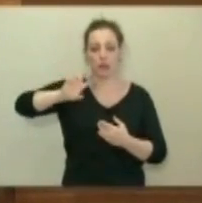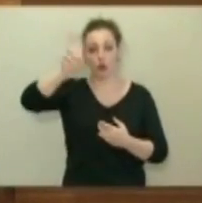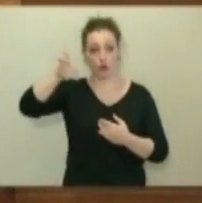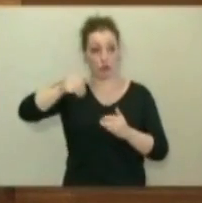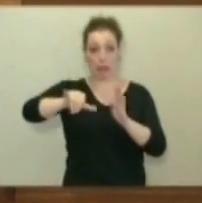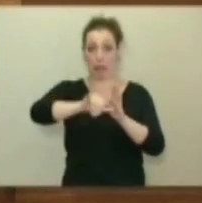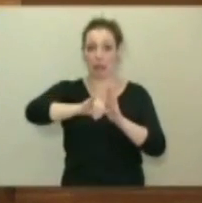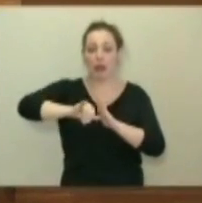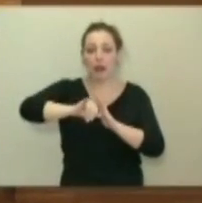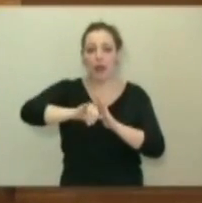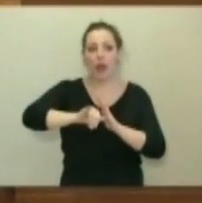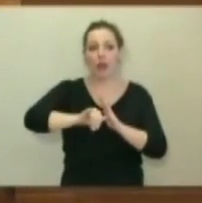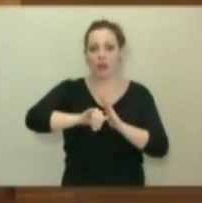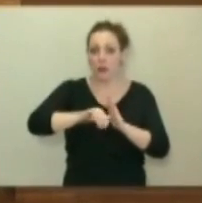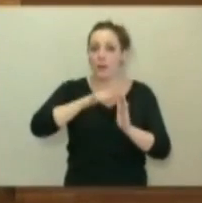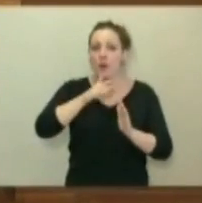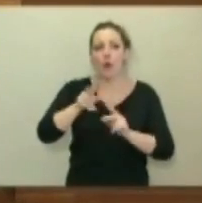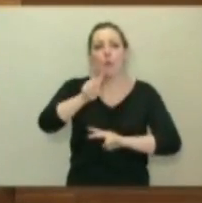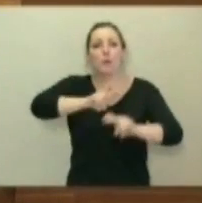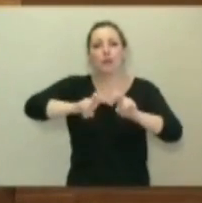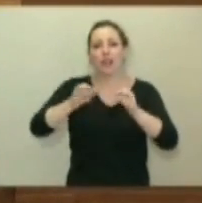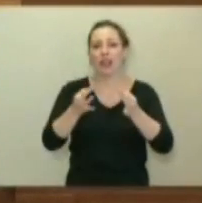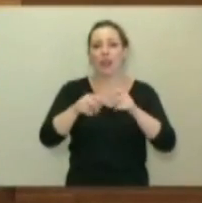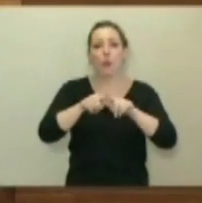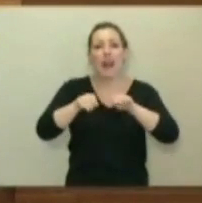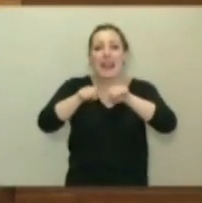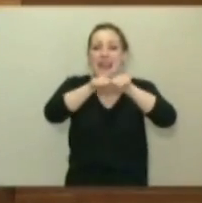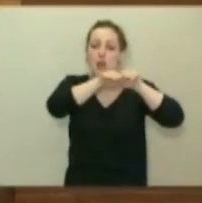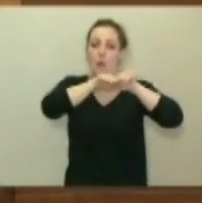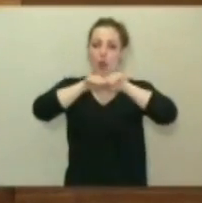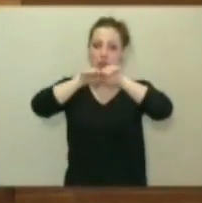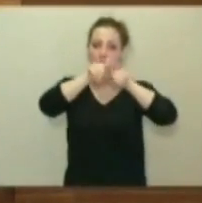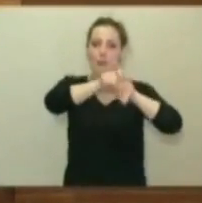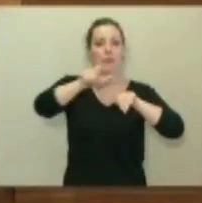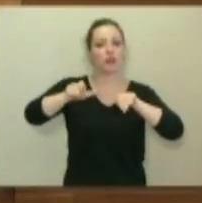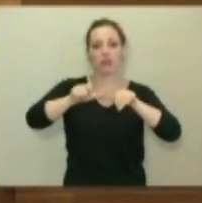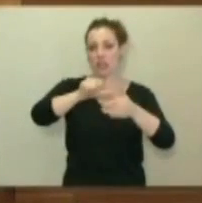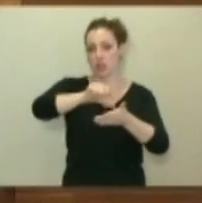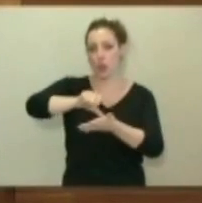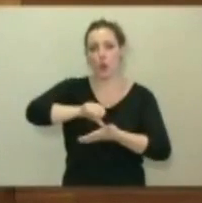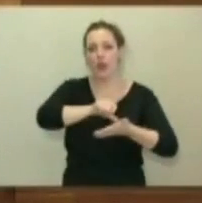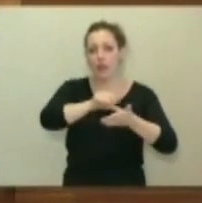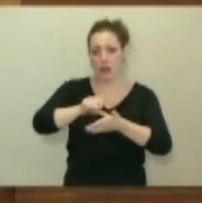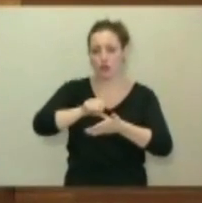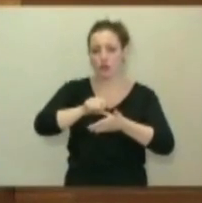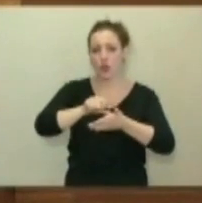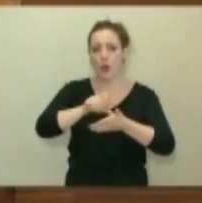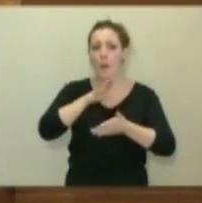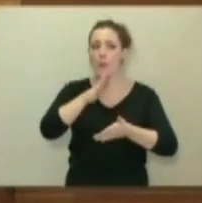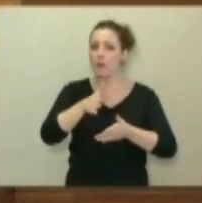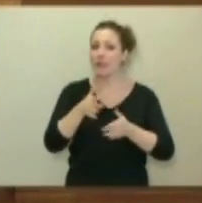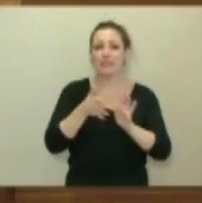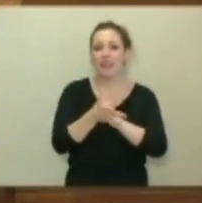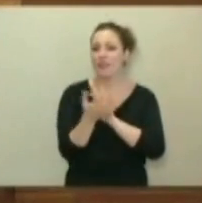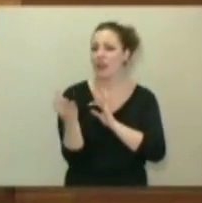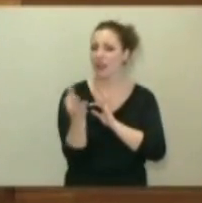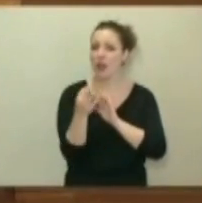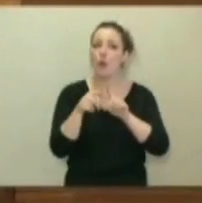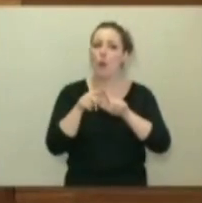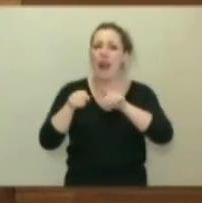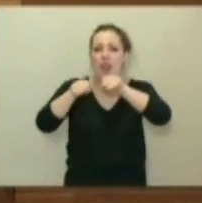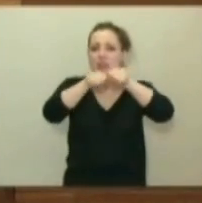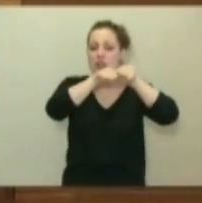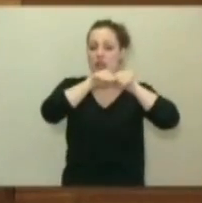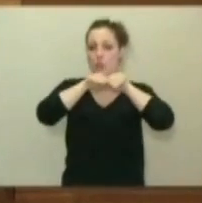cual precisamente lo que se busca es la igualdad entre los ciudadanos, porque federalizar no significa otra cosa que conducir a la